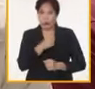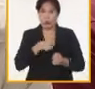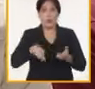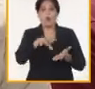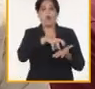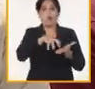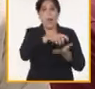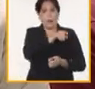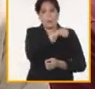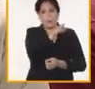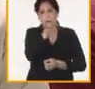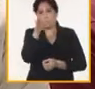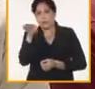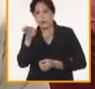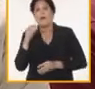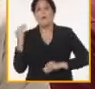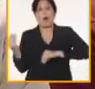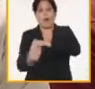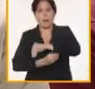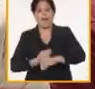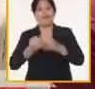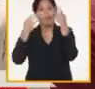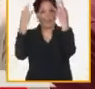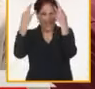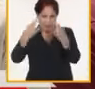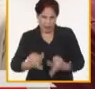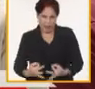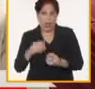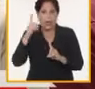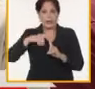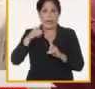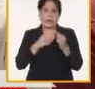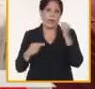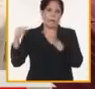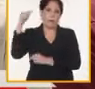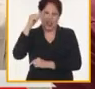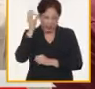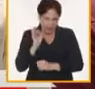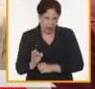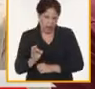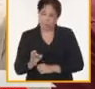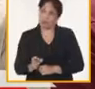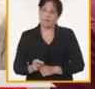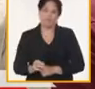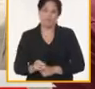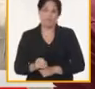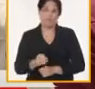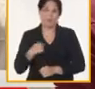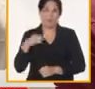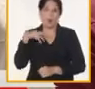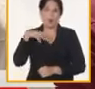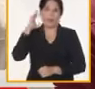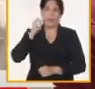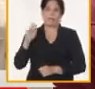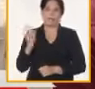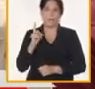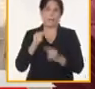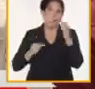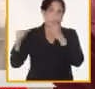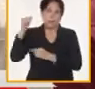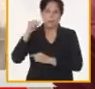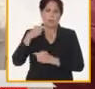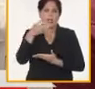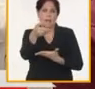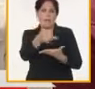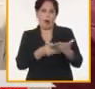hemos convertido de verdad esa tarea en una prioridad y uno se da cuenta cuando en el informe